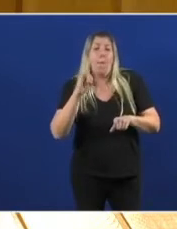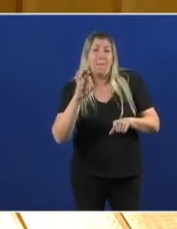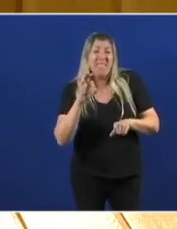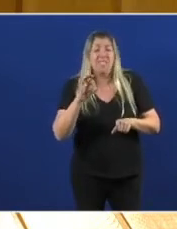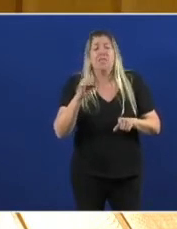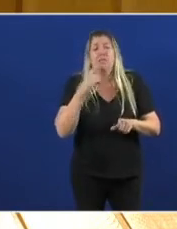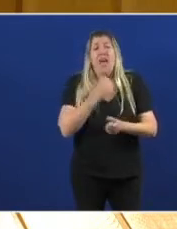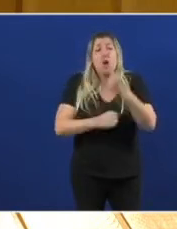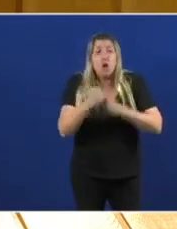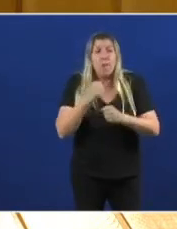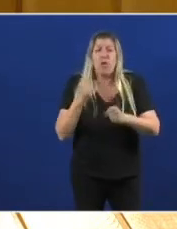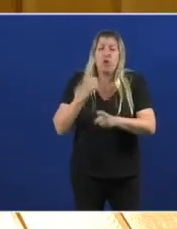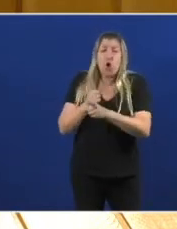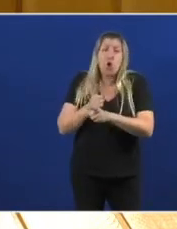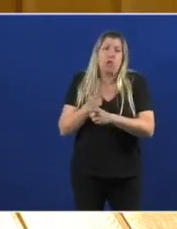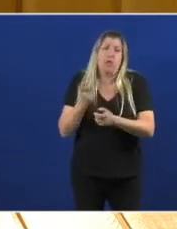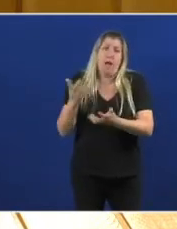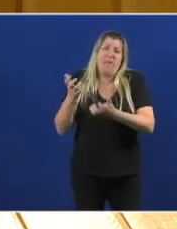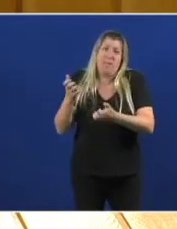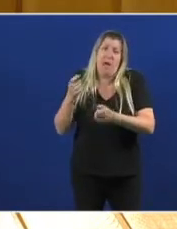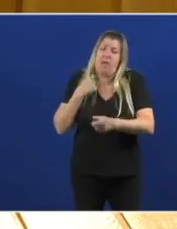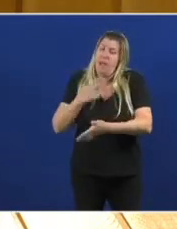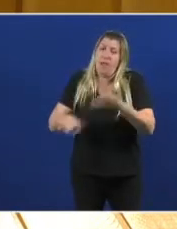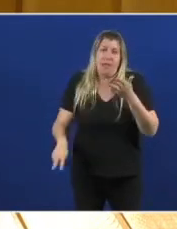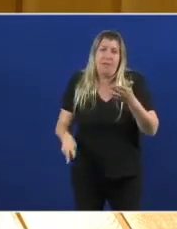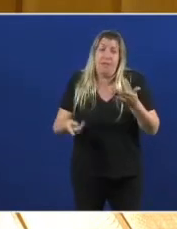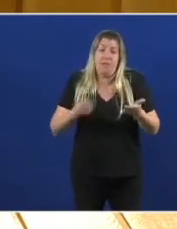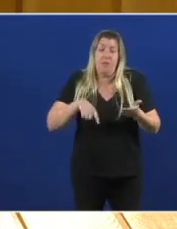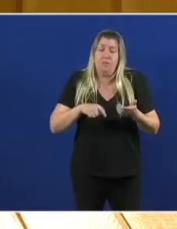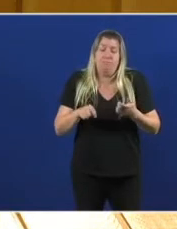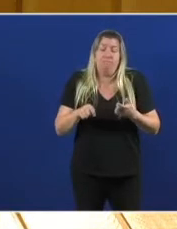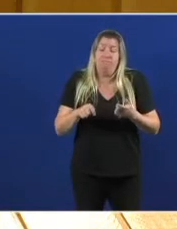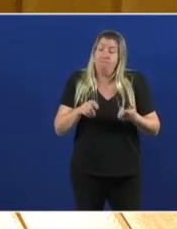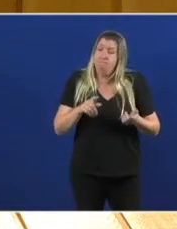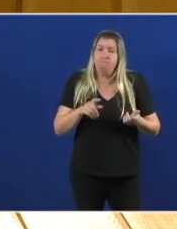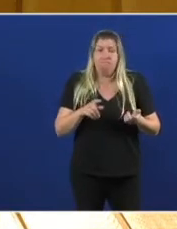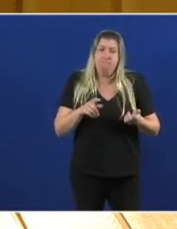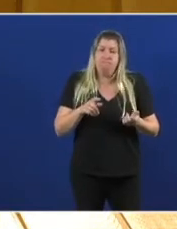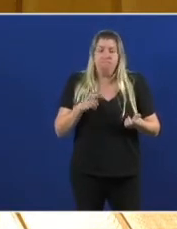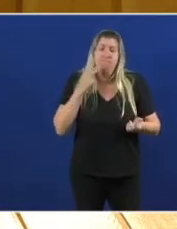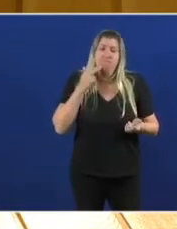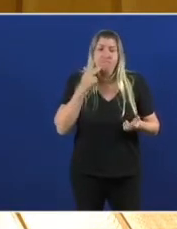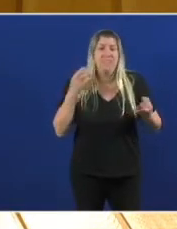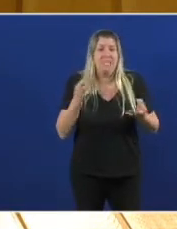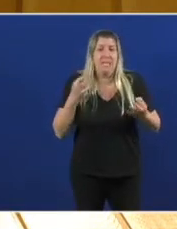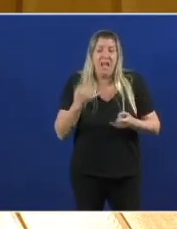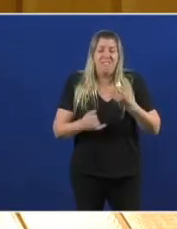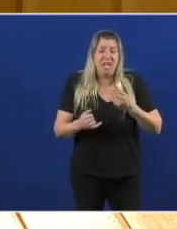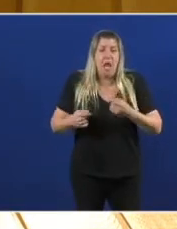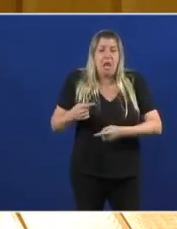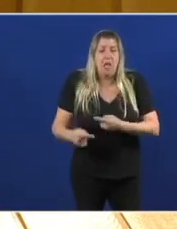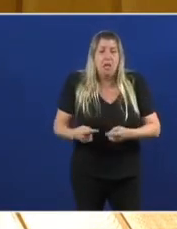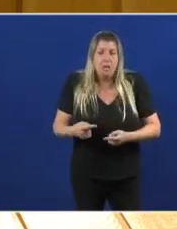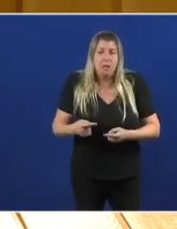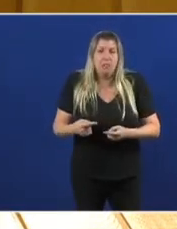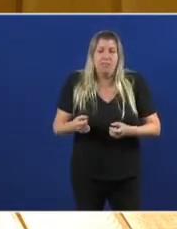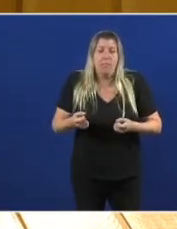intereses De Galiza E moito Nos tememos Que Todo esto Vai rodear O futuro